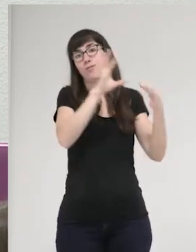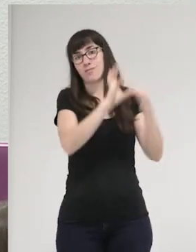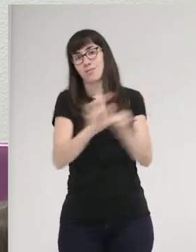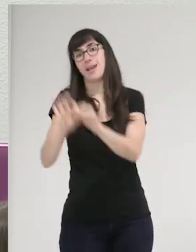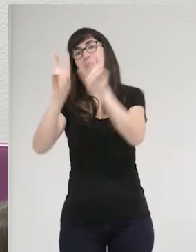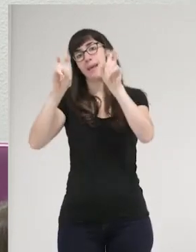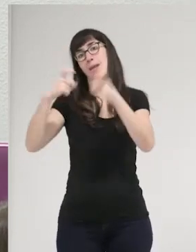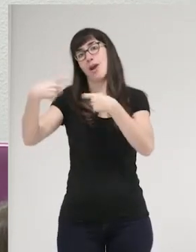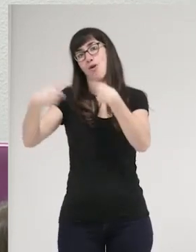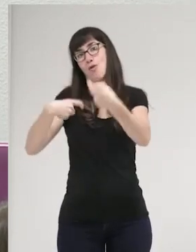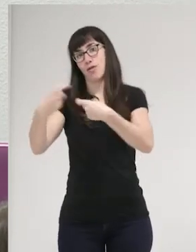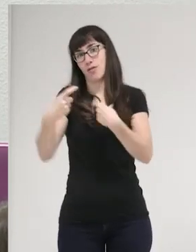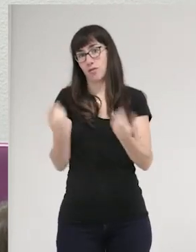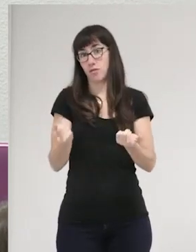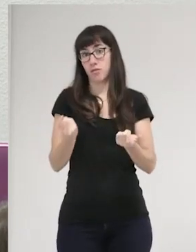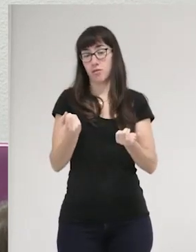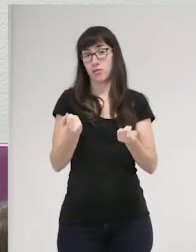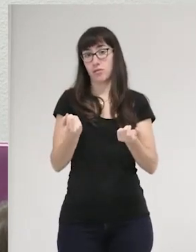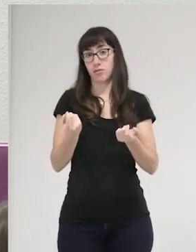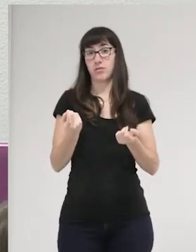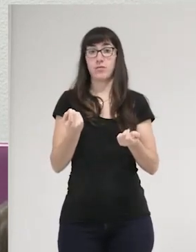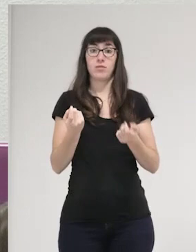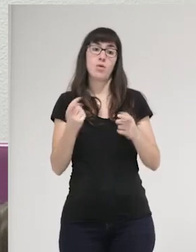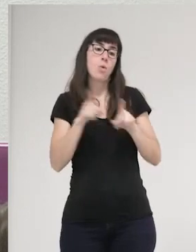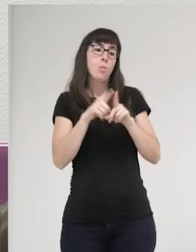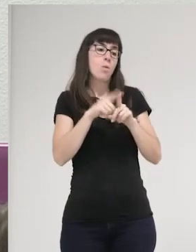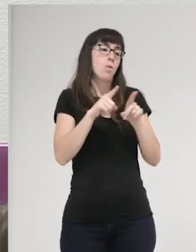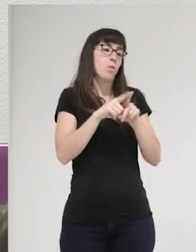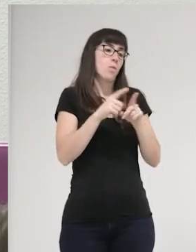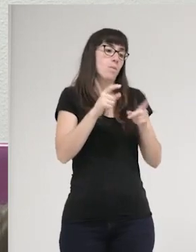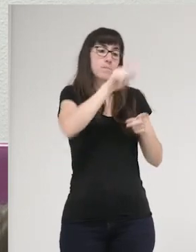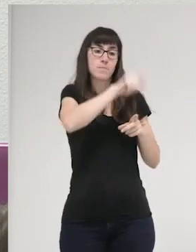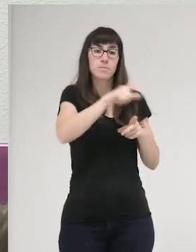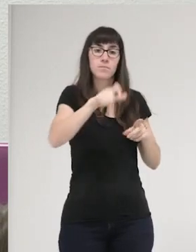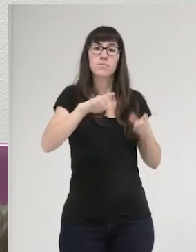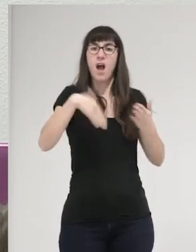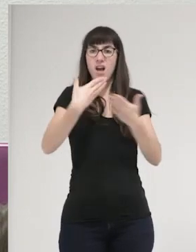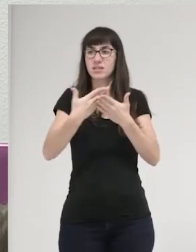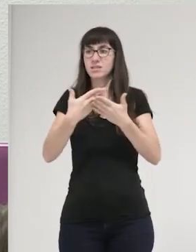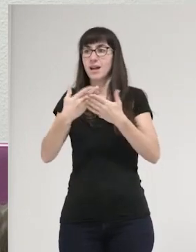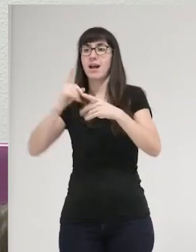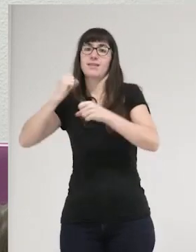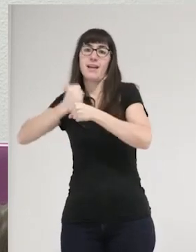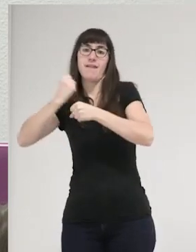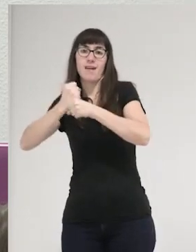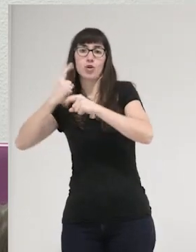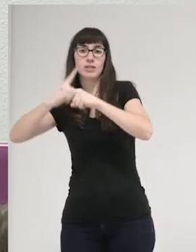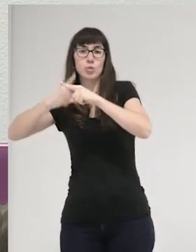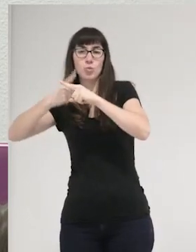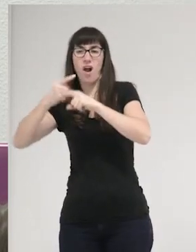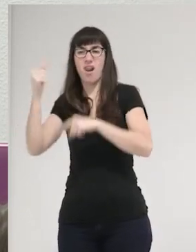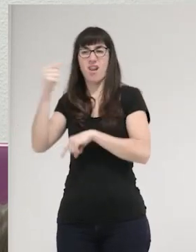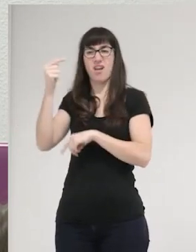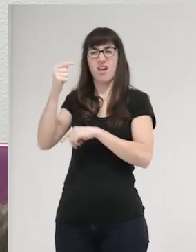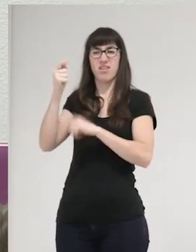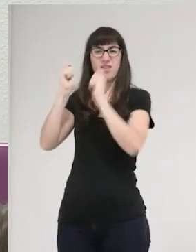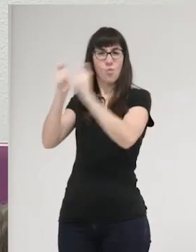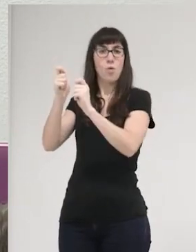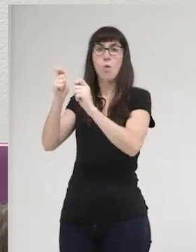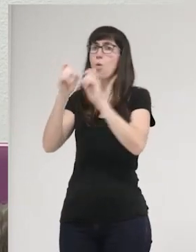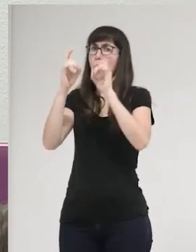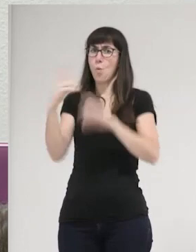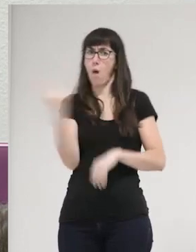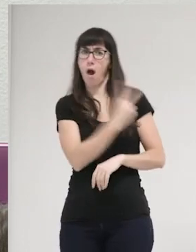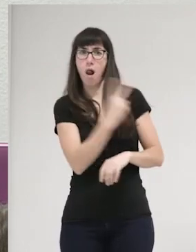¿no? Cómo son equiparables con la cuestión incluso del trabajo sexual, del estigma del trabajo sexual, de cómo tú, negociando